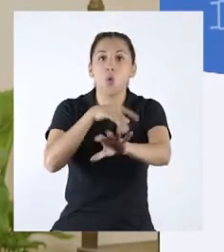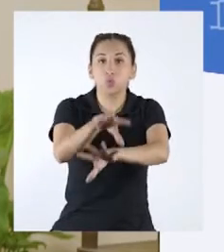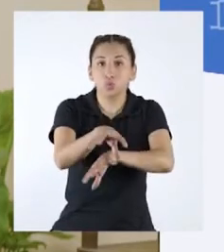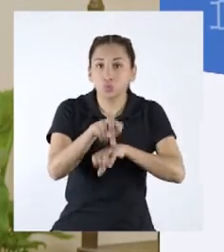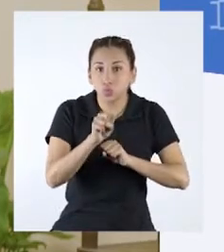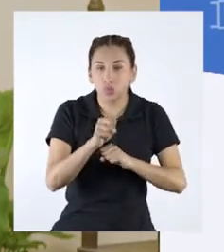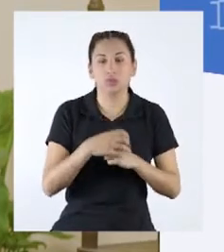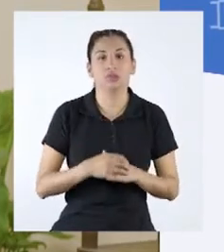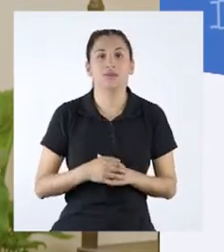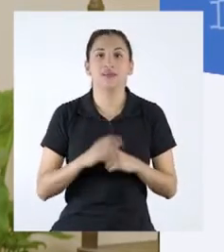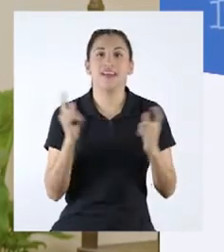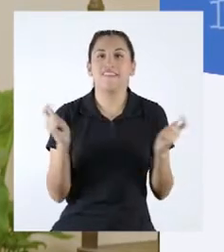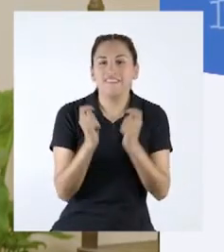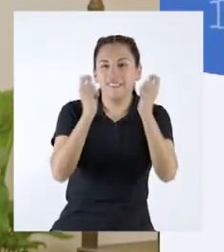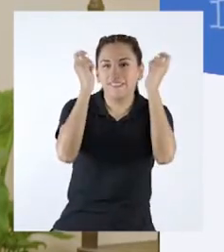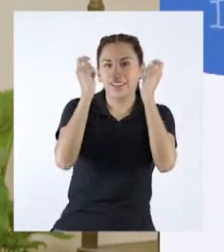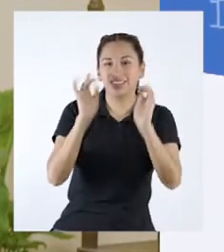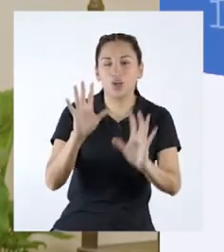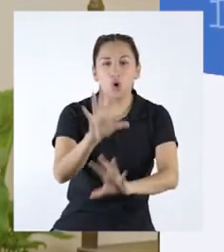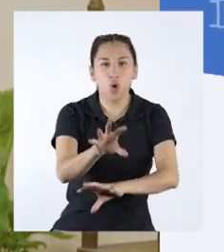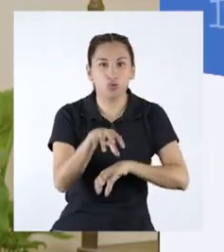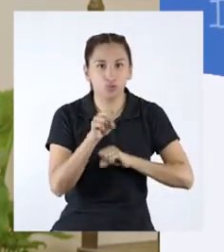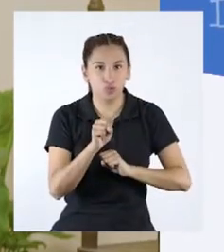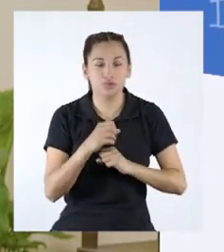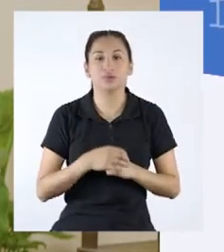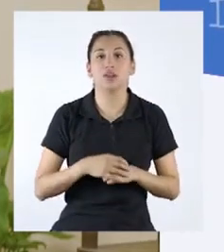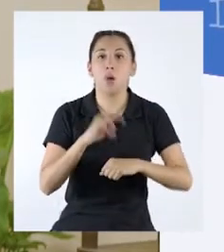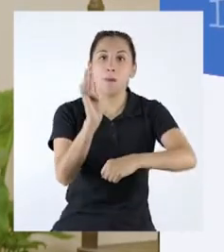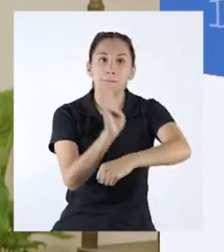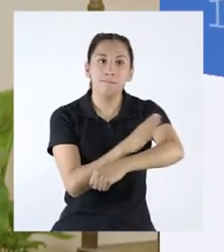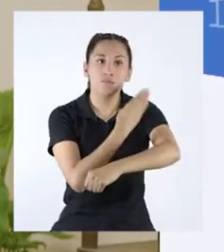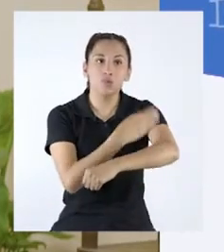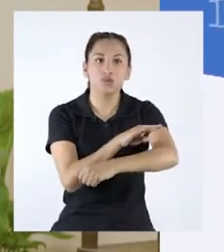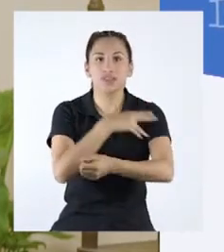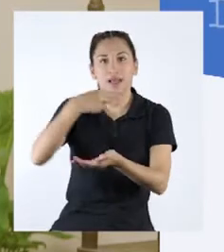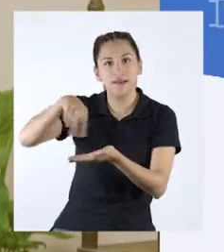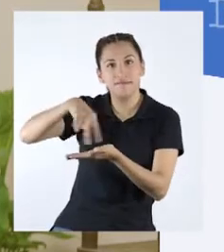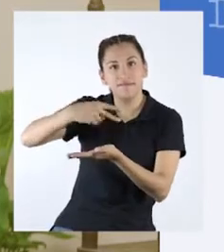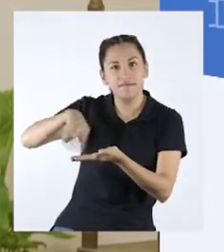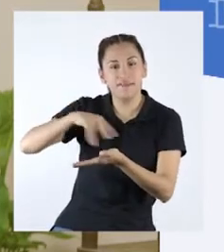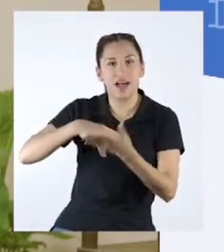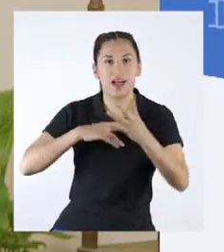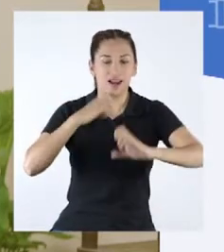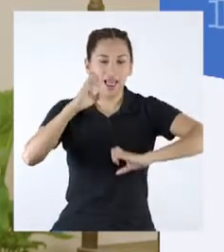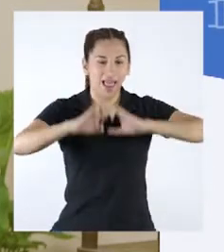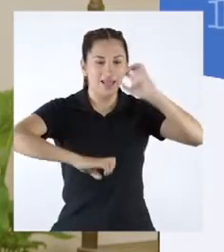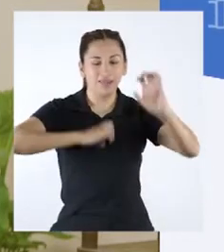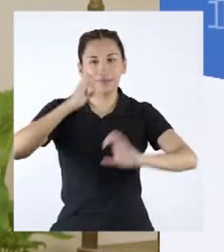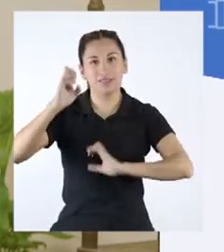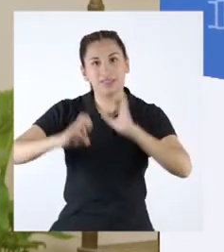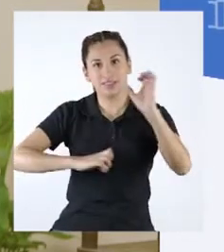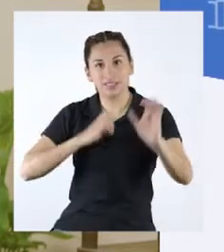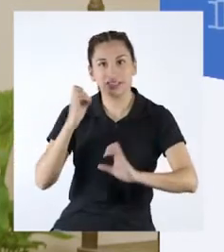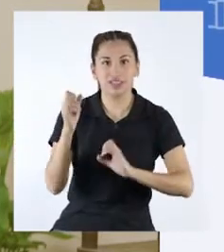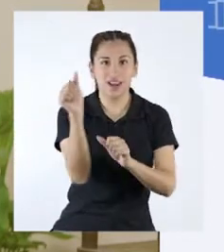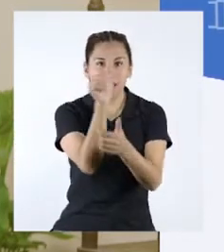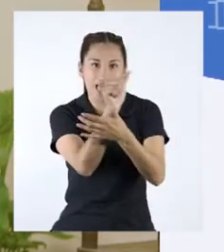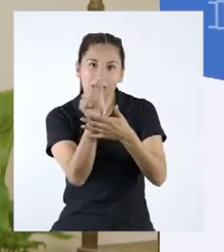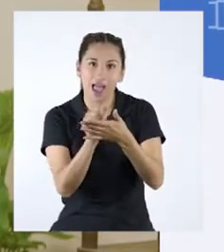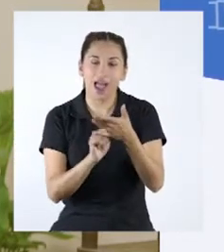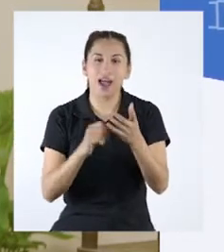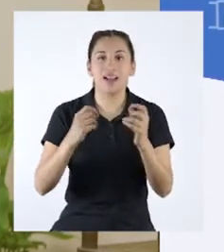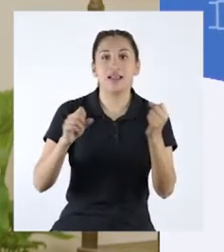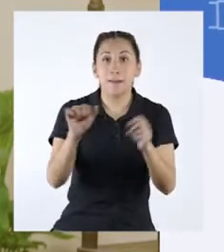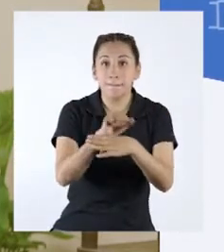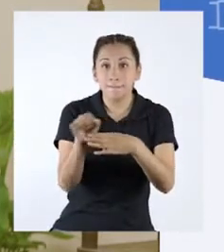tradiciones, las fiestas costumbristas, la música, la danza, las expresiones artísticas, las